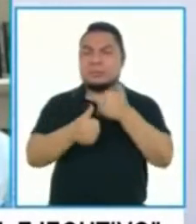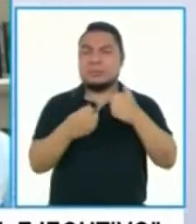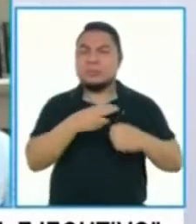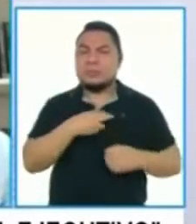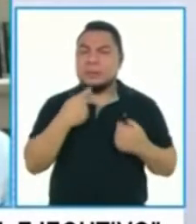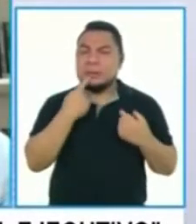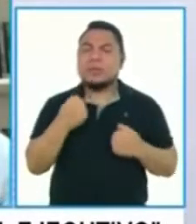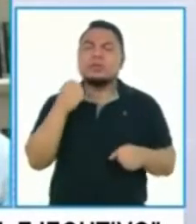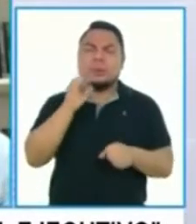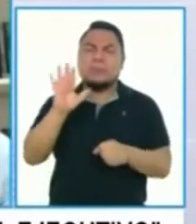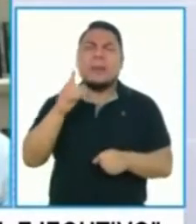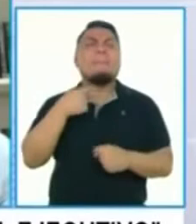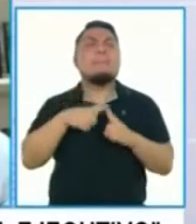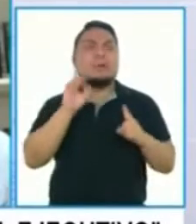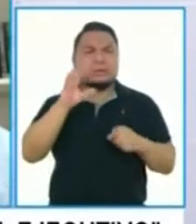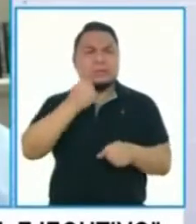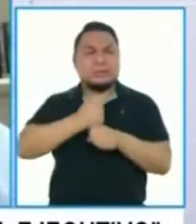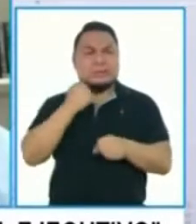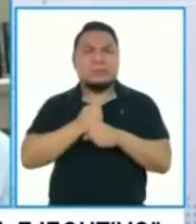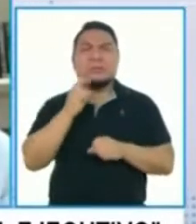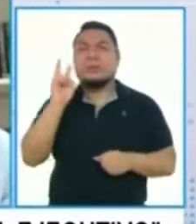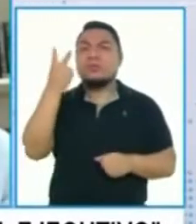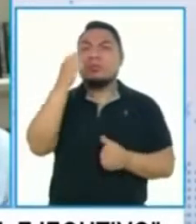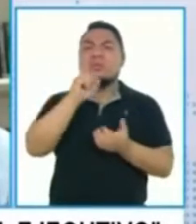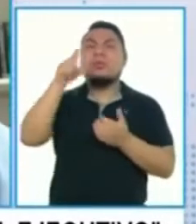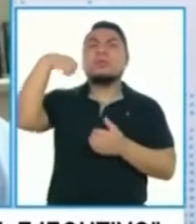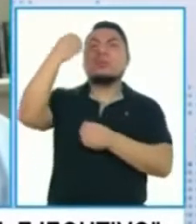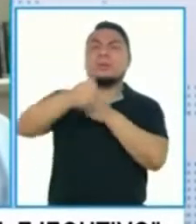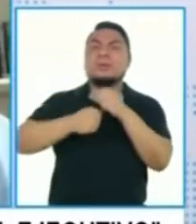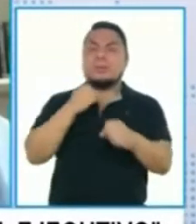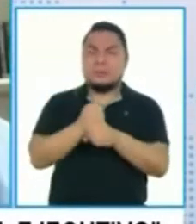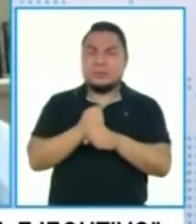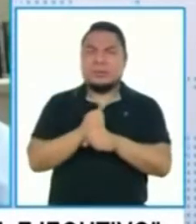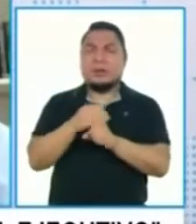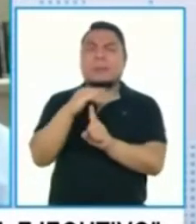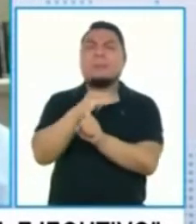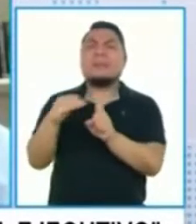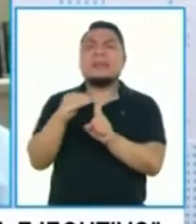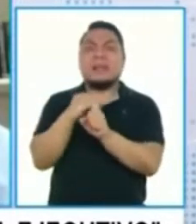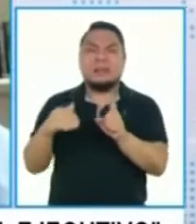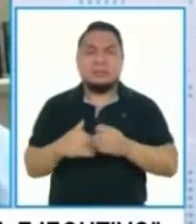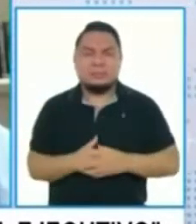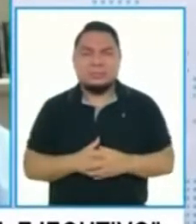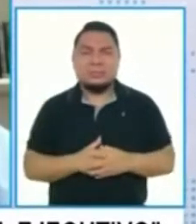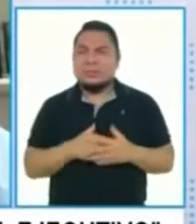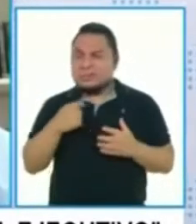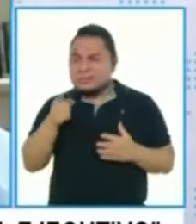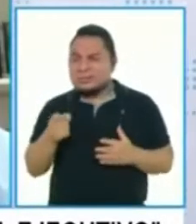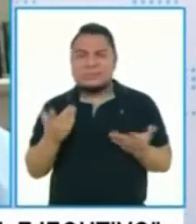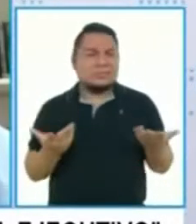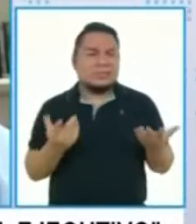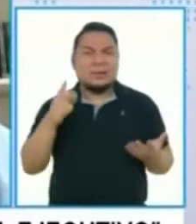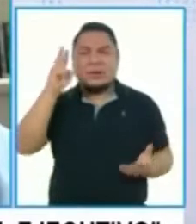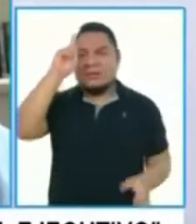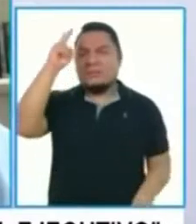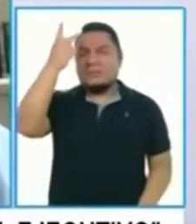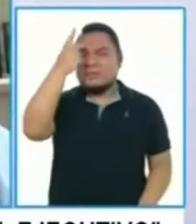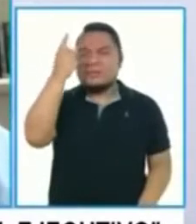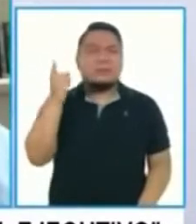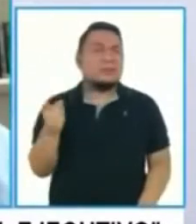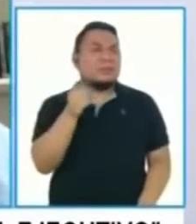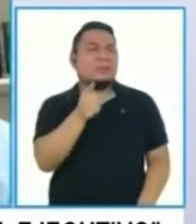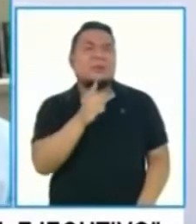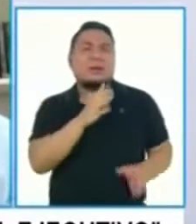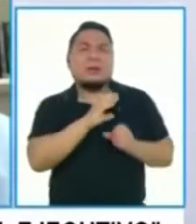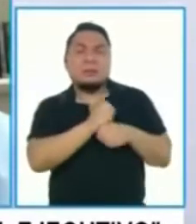garantizarlo para el segundo semestre. Yo creo que eso ha generado confusión, eso ha generado